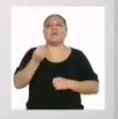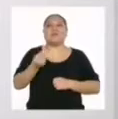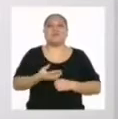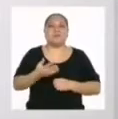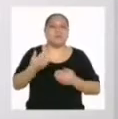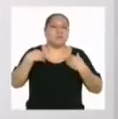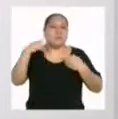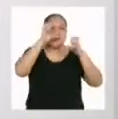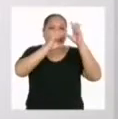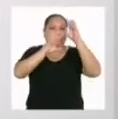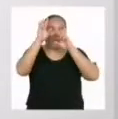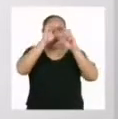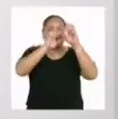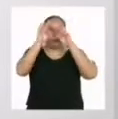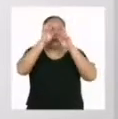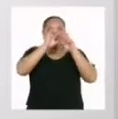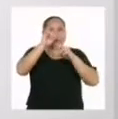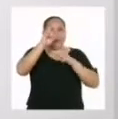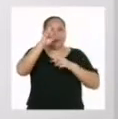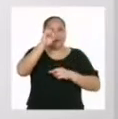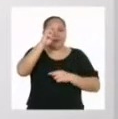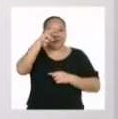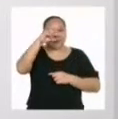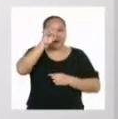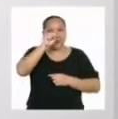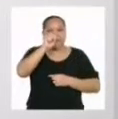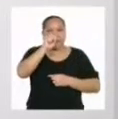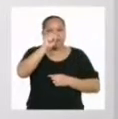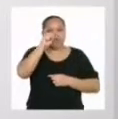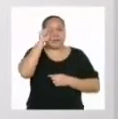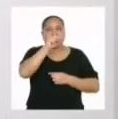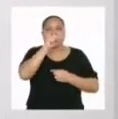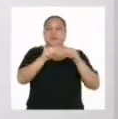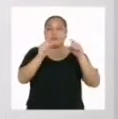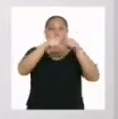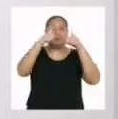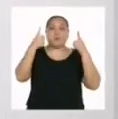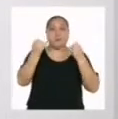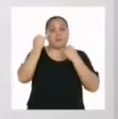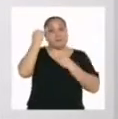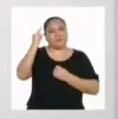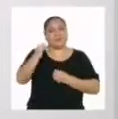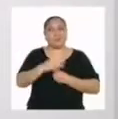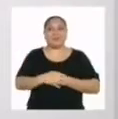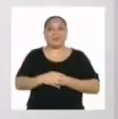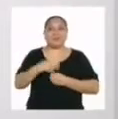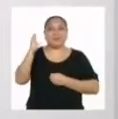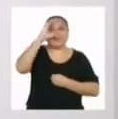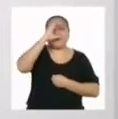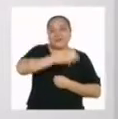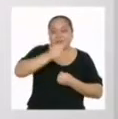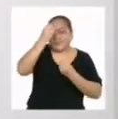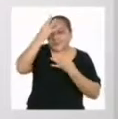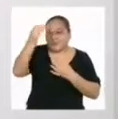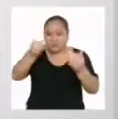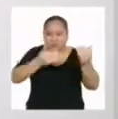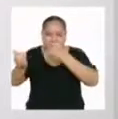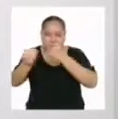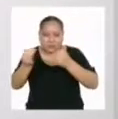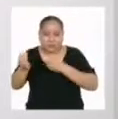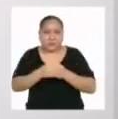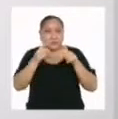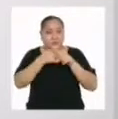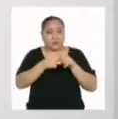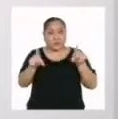tienes algunas dudas, Yaremis? Esa es una gran idea. Buscarás informarte,